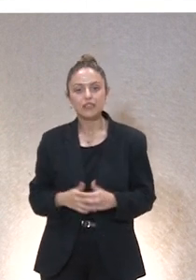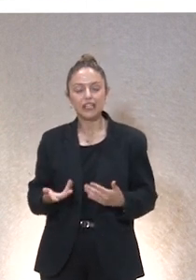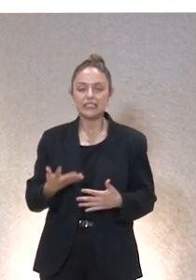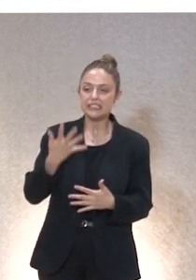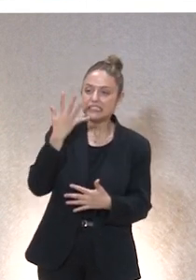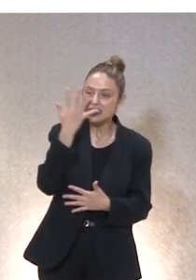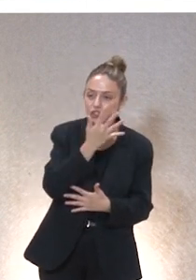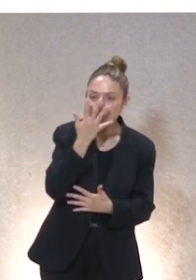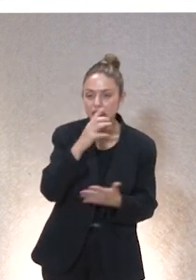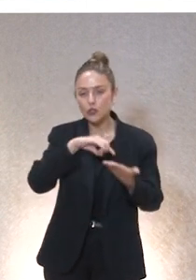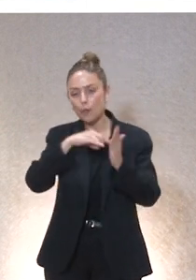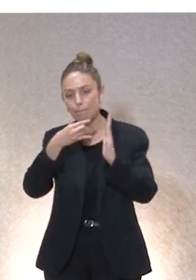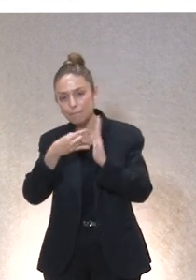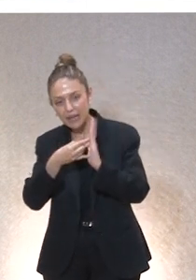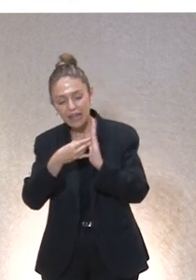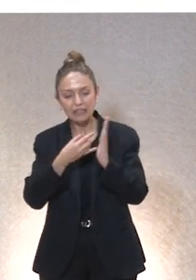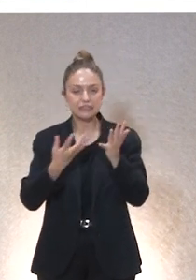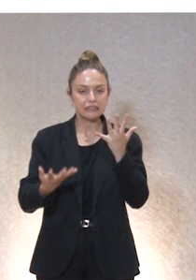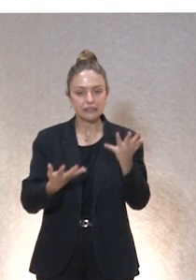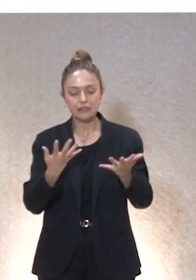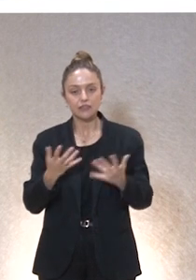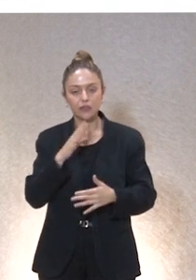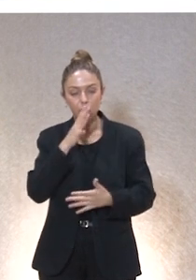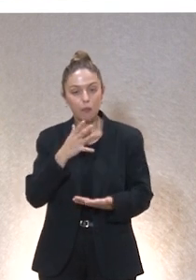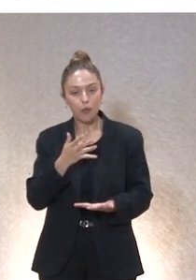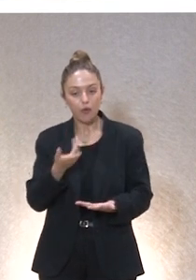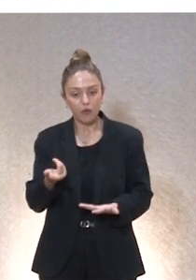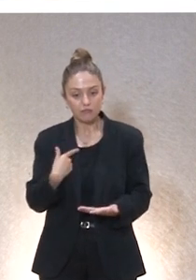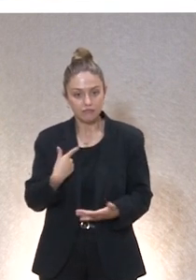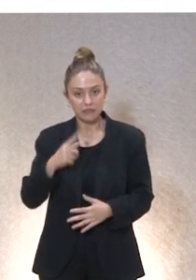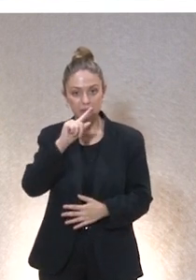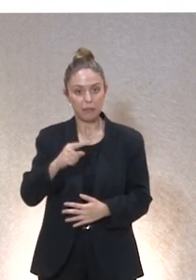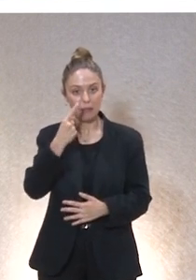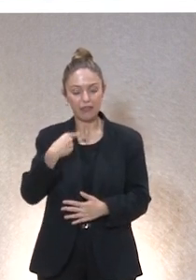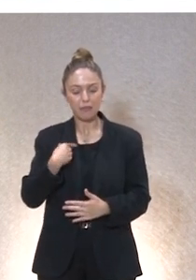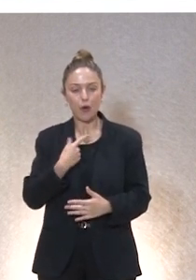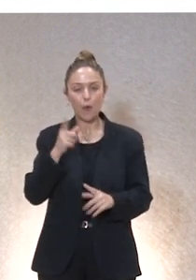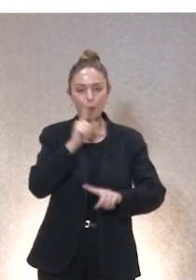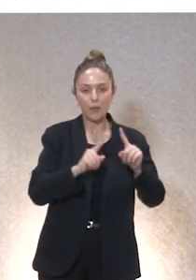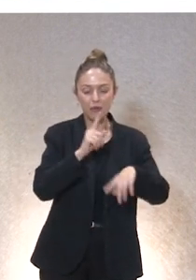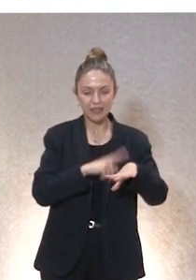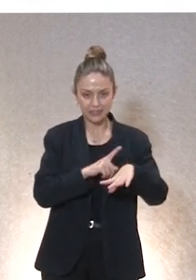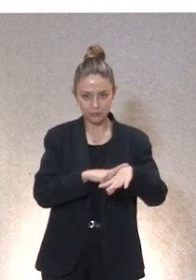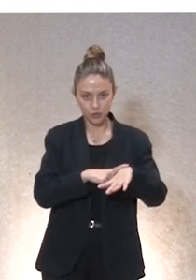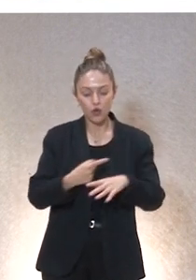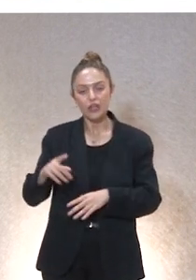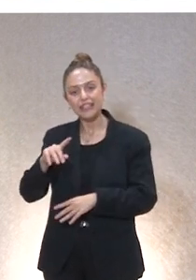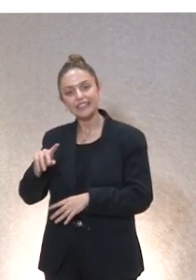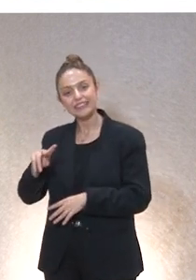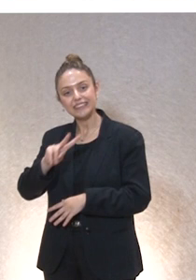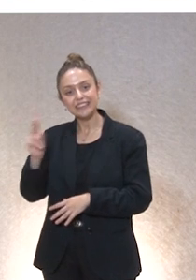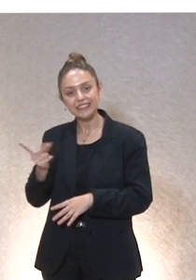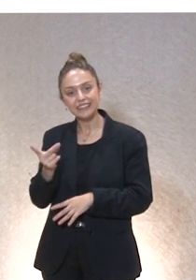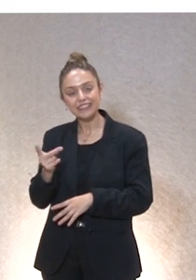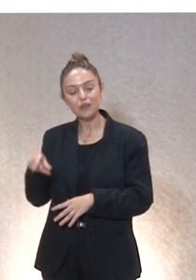sospechar de este tipo de planteamiento, repito, fundamentalmente porque nos vamos a encontrar con un problema que es el problema del tiempo. Y en segundo lugar, un problema relacionado con este es el